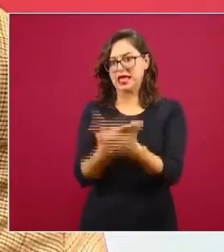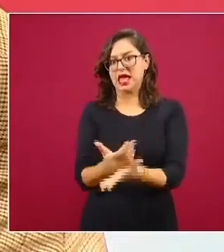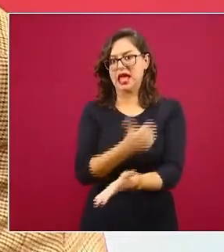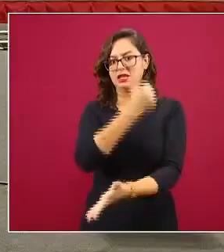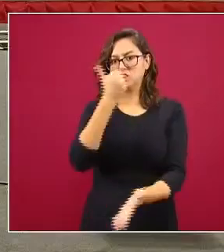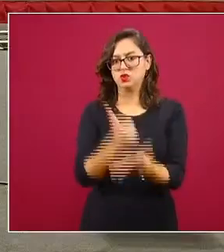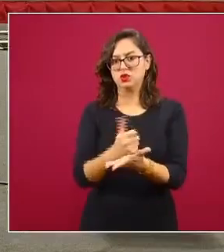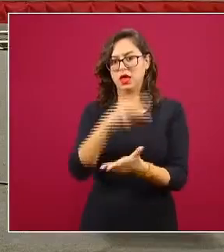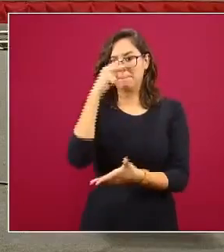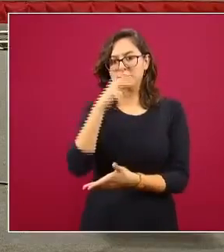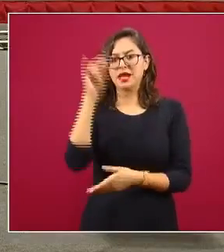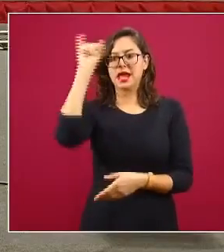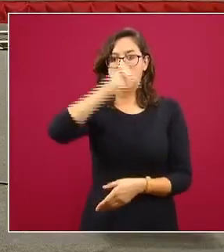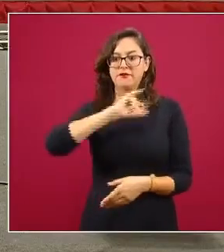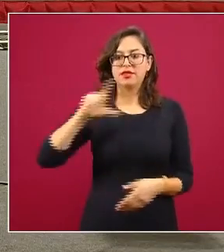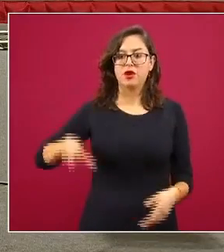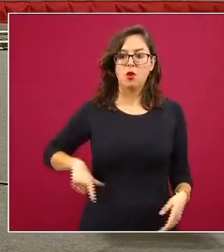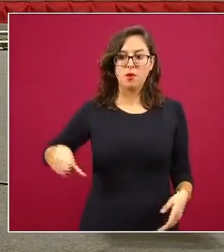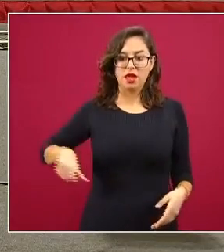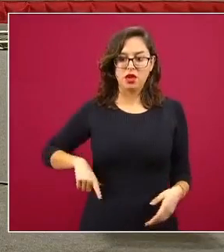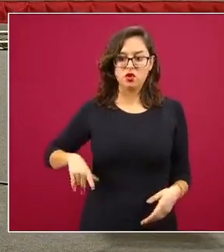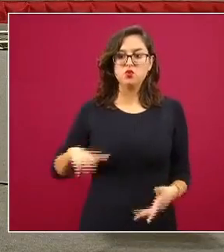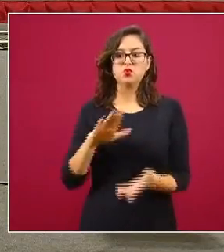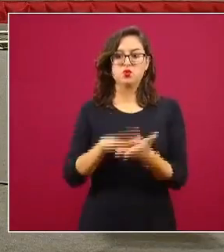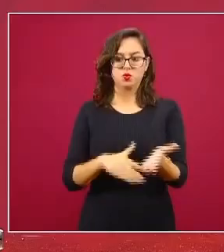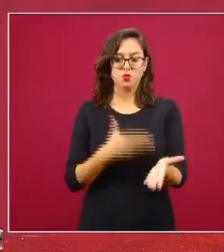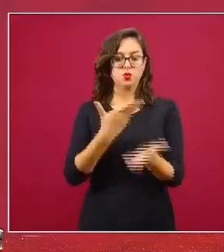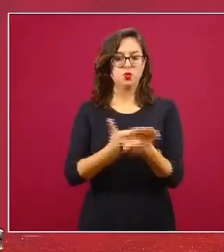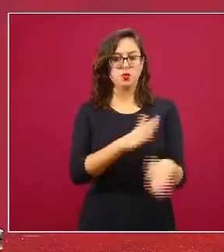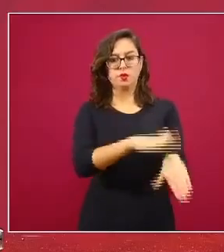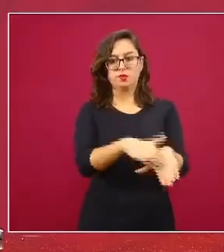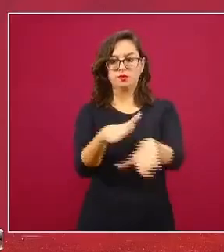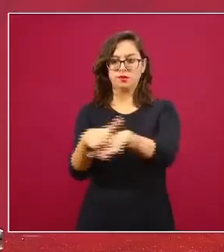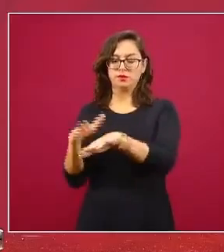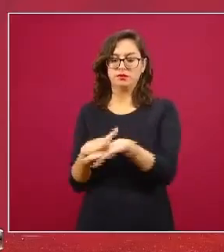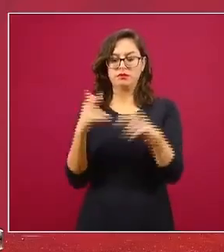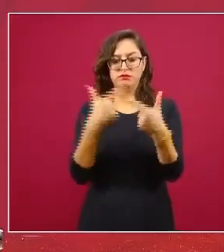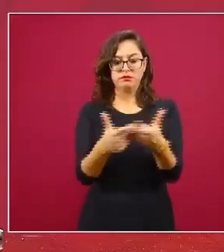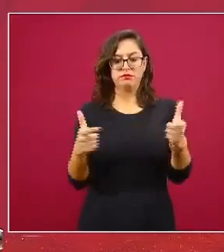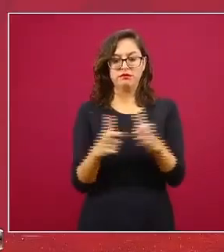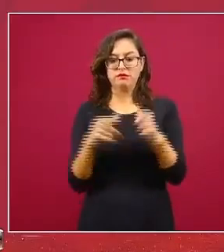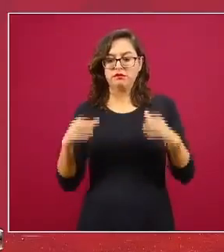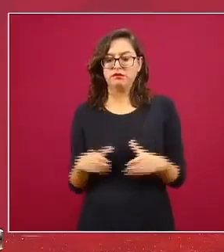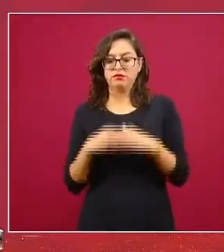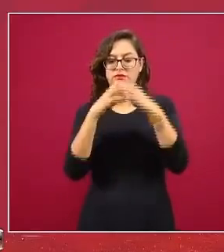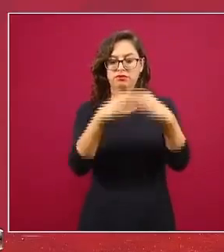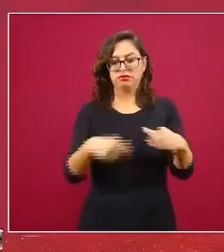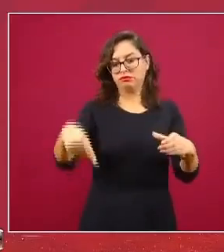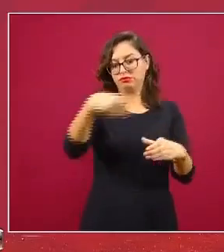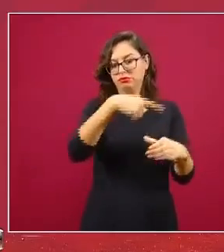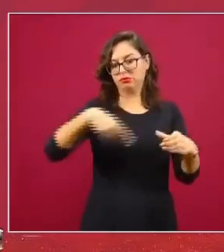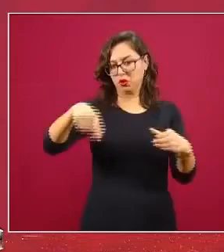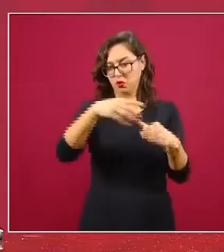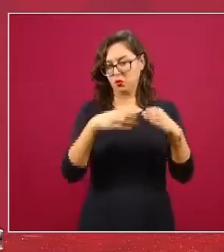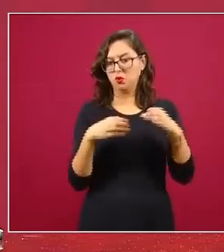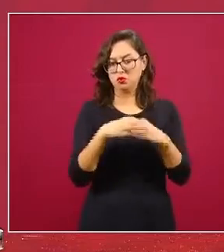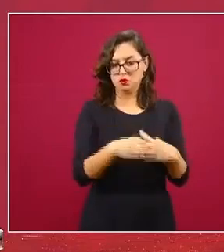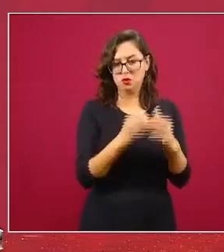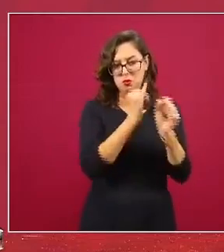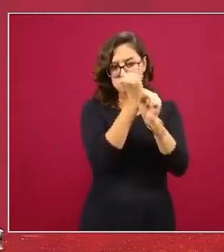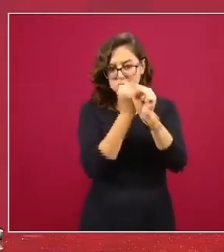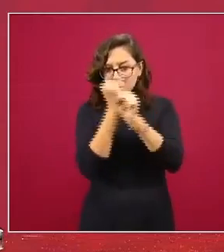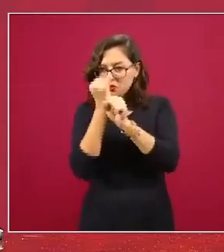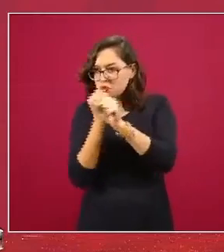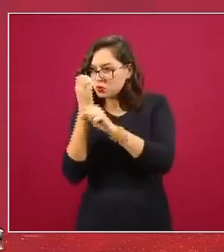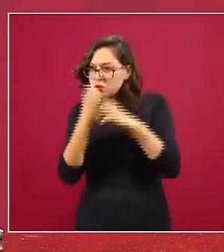la jefa de gobierno propuso y se convocó a un grupo independiente, un grupo técnico independiente para que